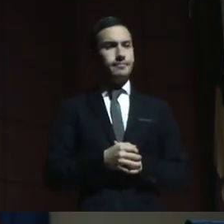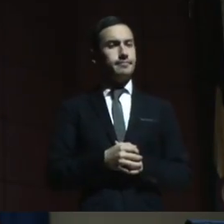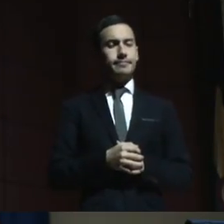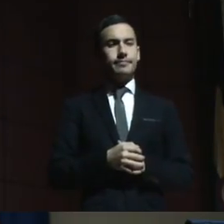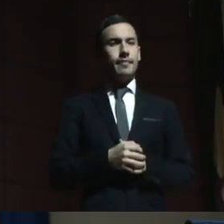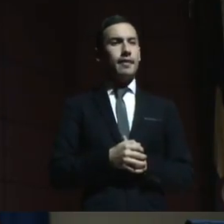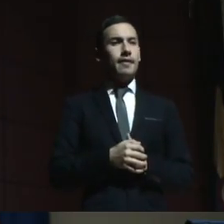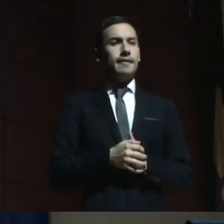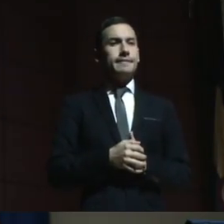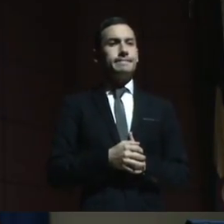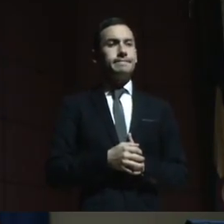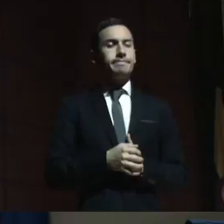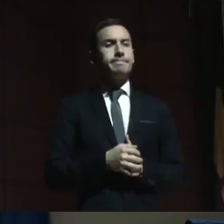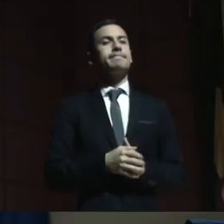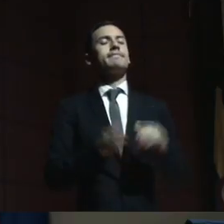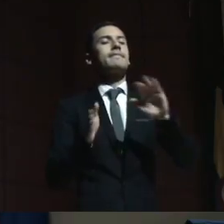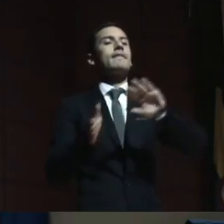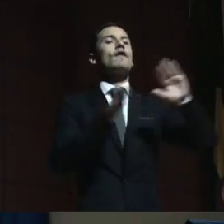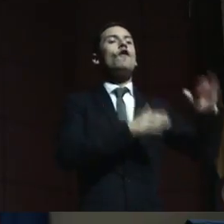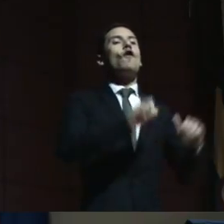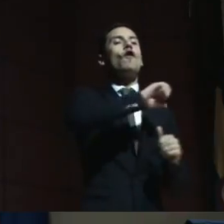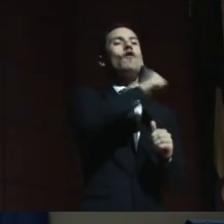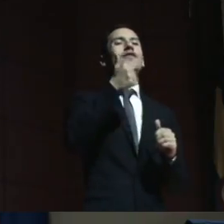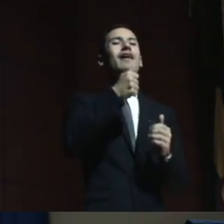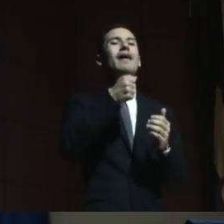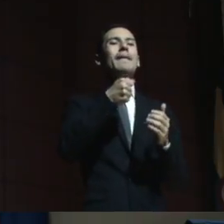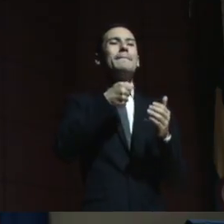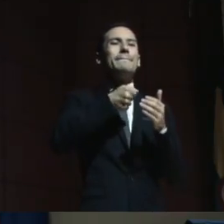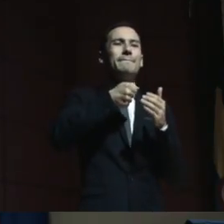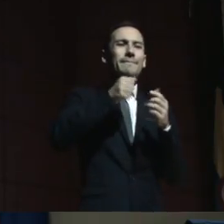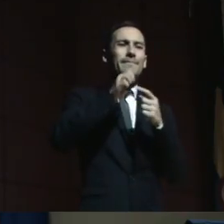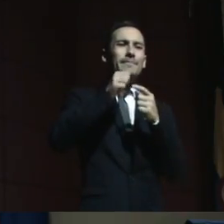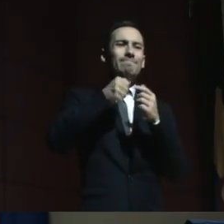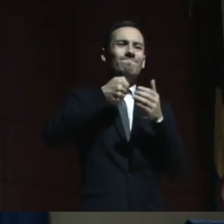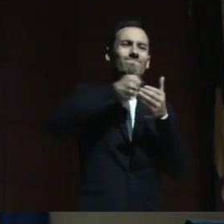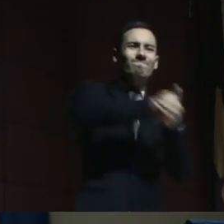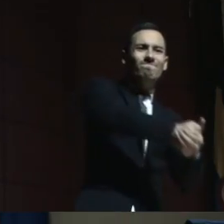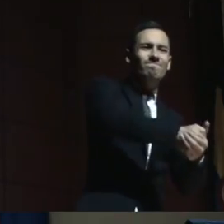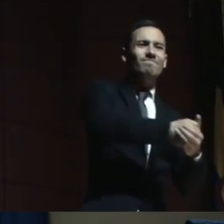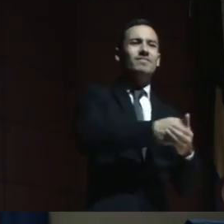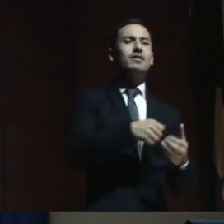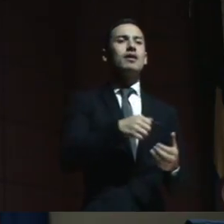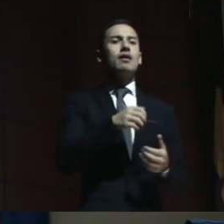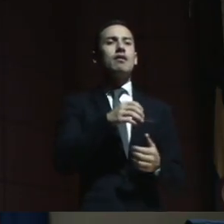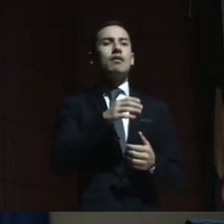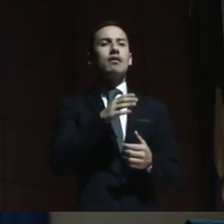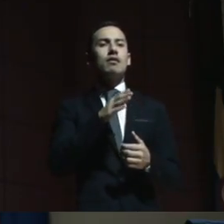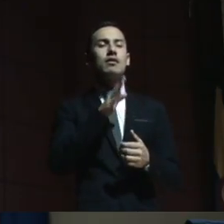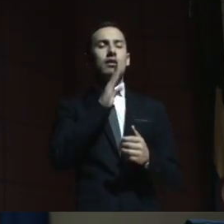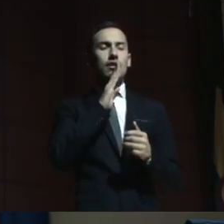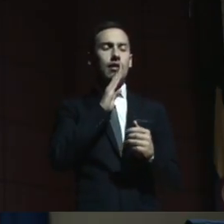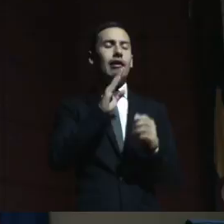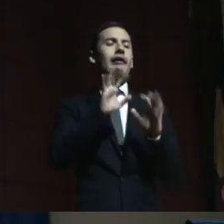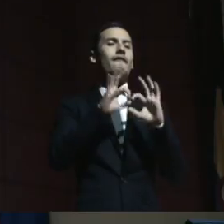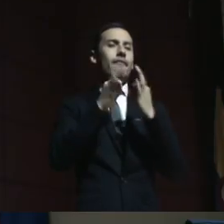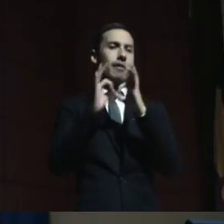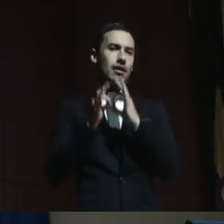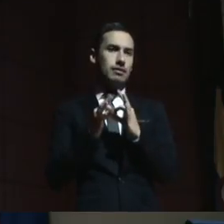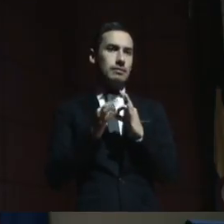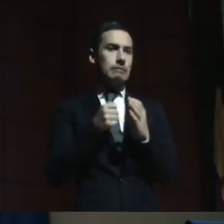Y bueno, la última es la presión sin duda que reciben las familias para tramitar la curatela o hacer,